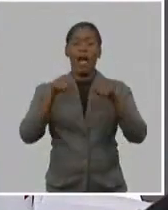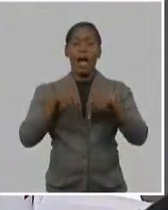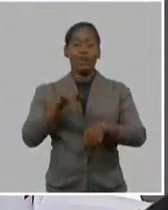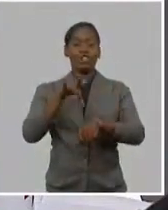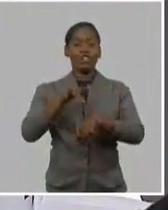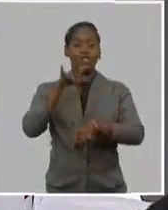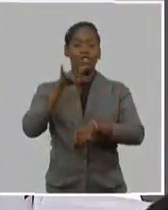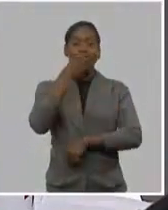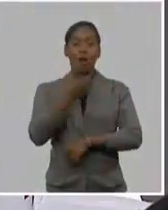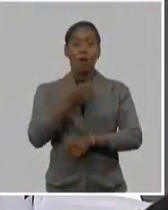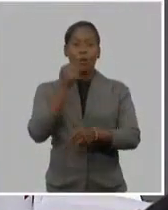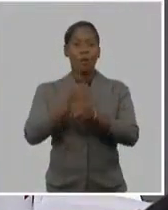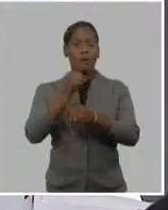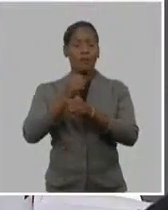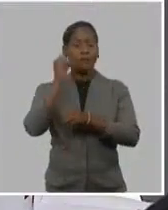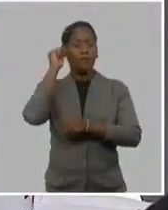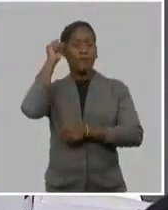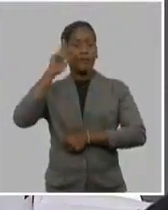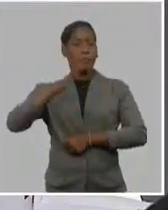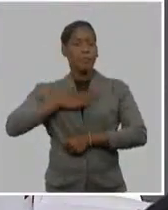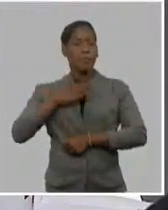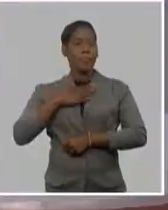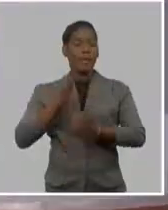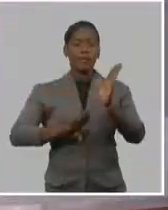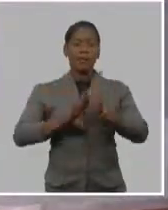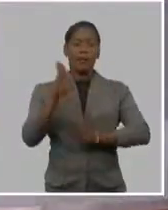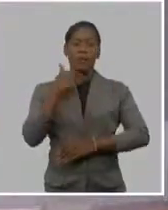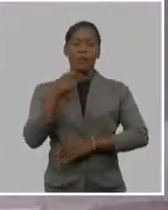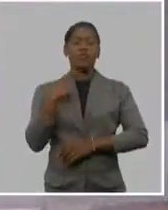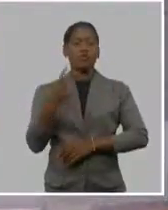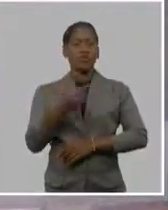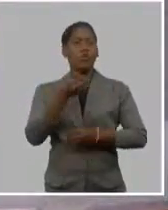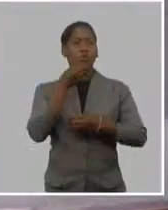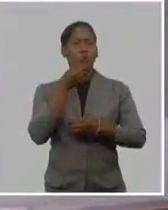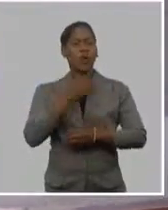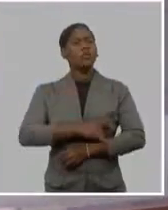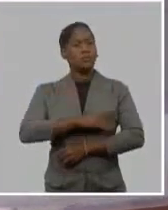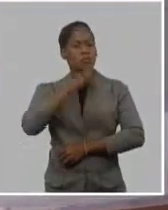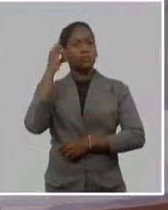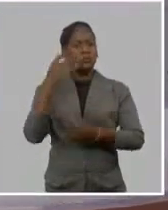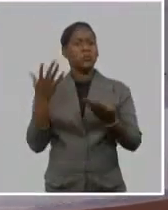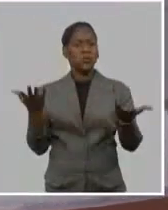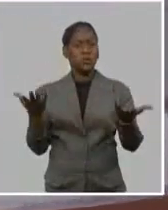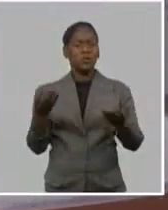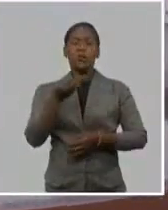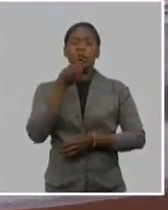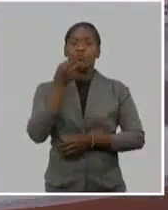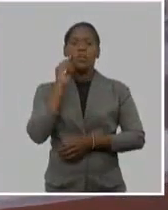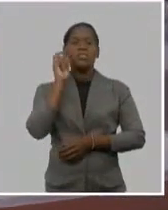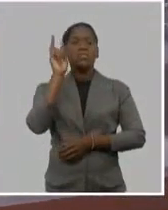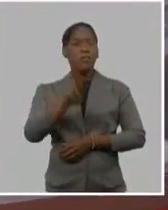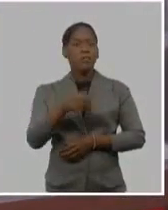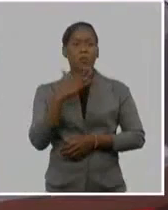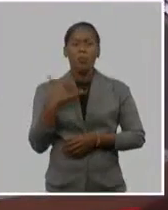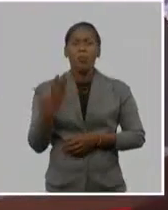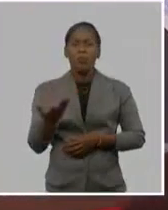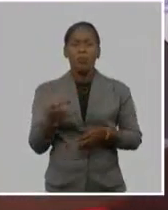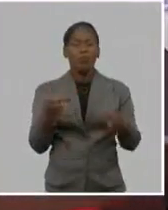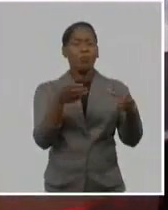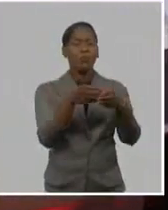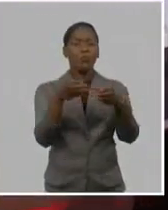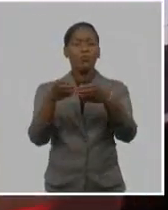nuestra nueva sociedad. Y sí podemos, sí podemos y lo estamos demostrando. Ahí están nuestros médicos, ahí está nuestra ciencia.